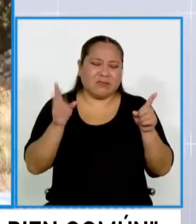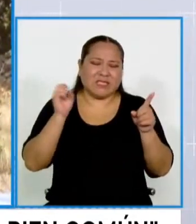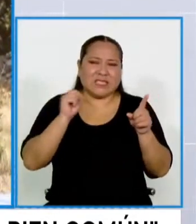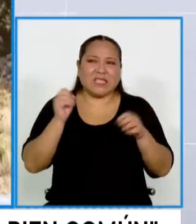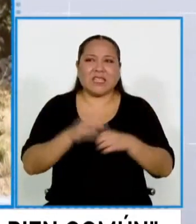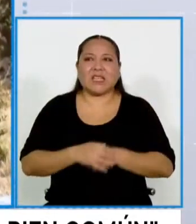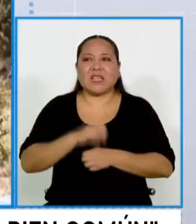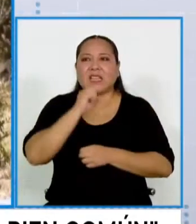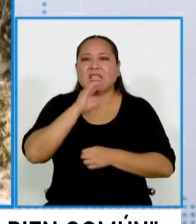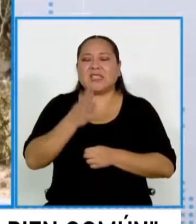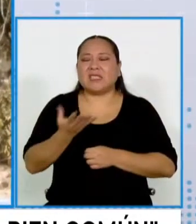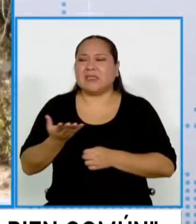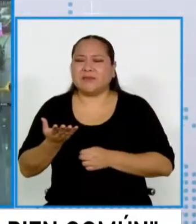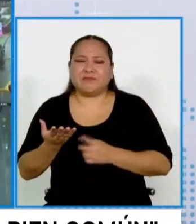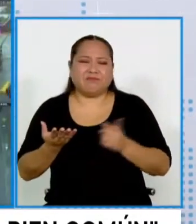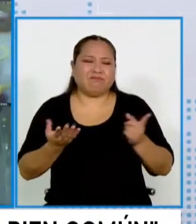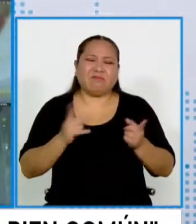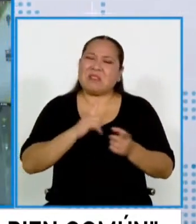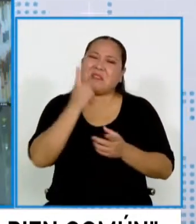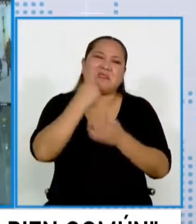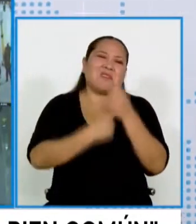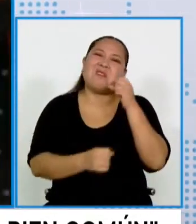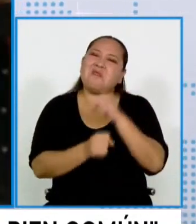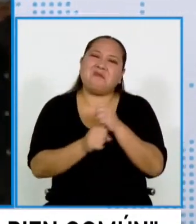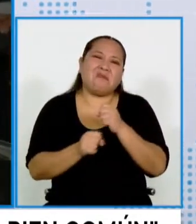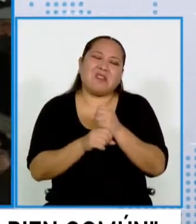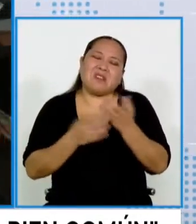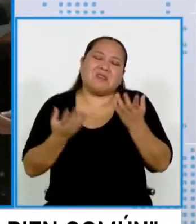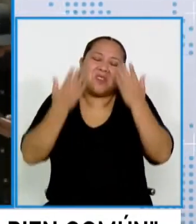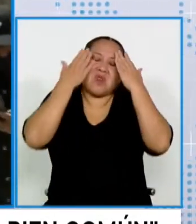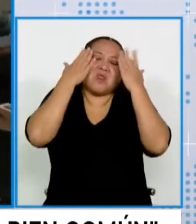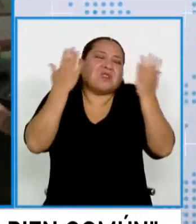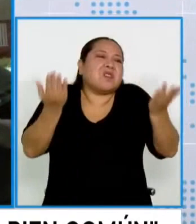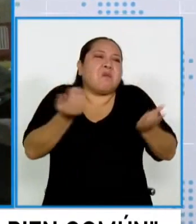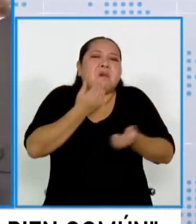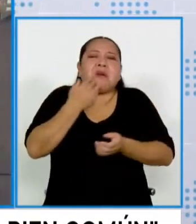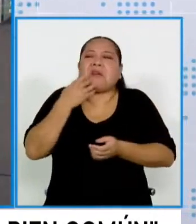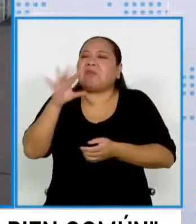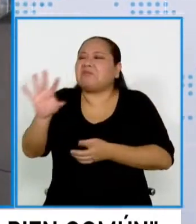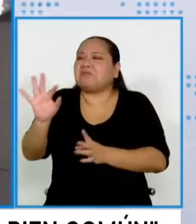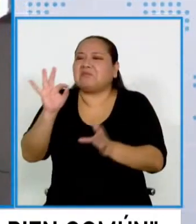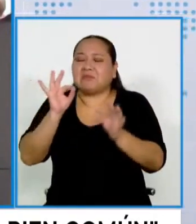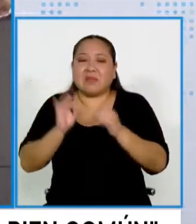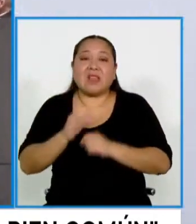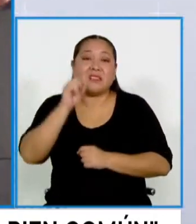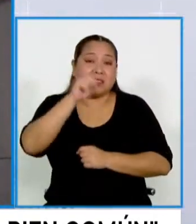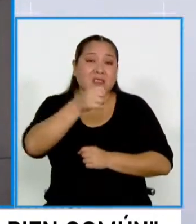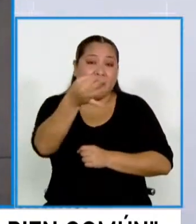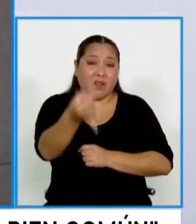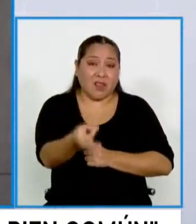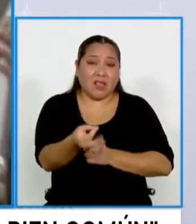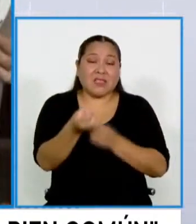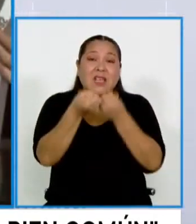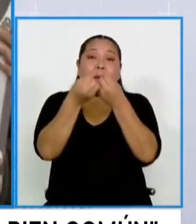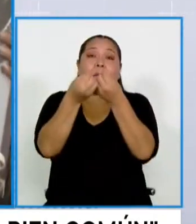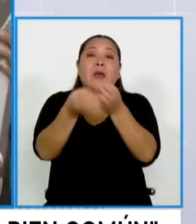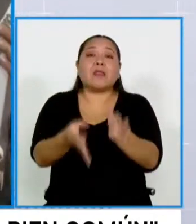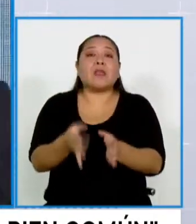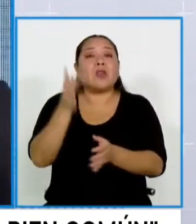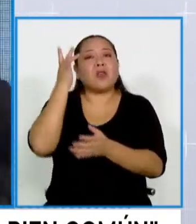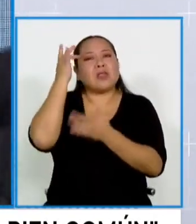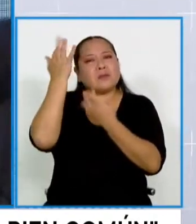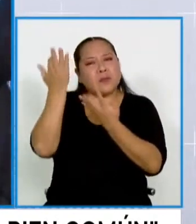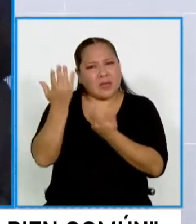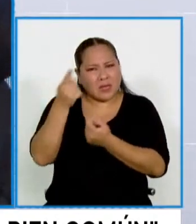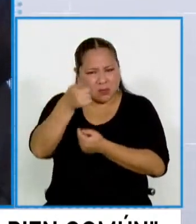simplemente es como que la desconfianza, no sé por quién hacerlo, es eso. ¿Hemos perdido esa esperanza, cree